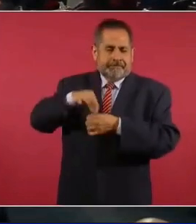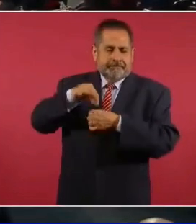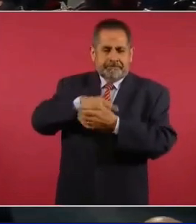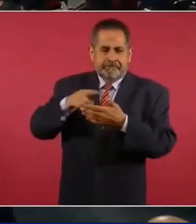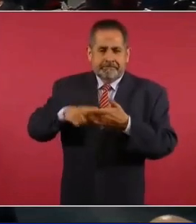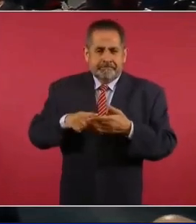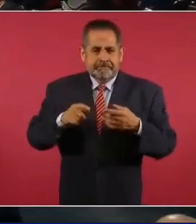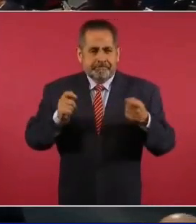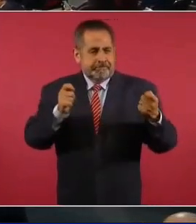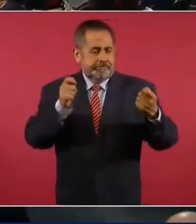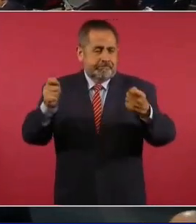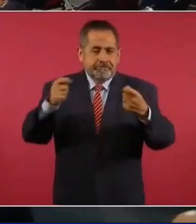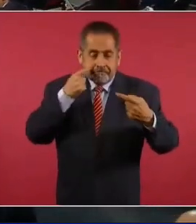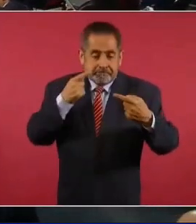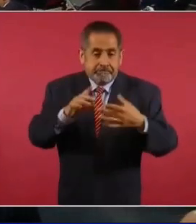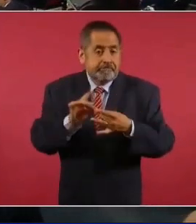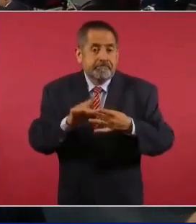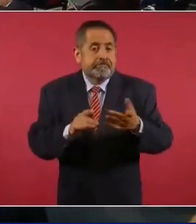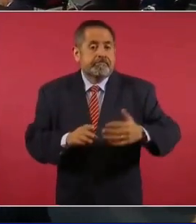láminas de zinc,